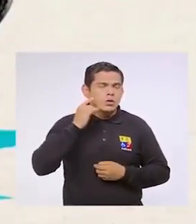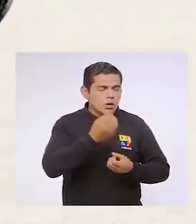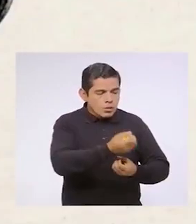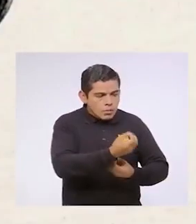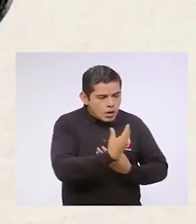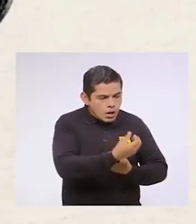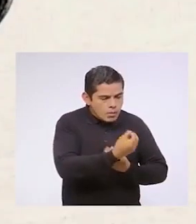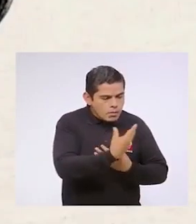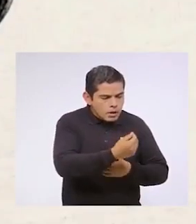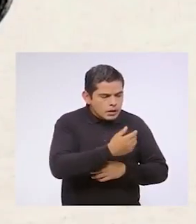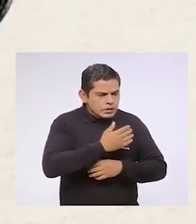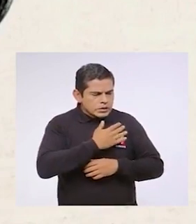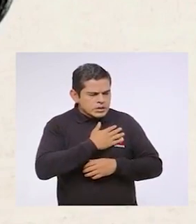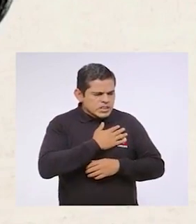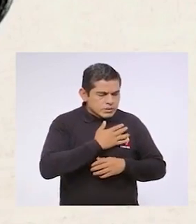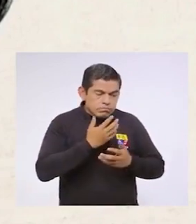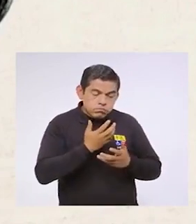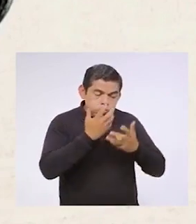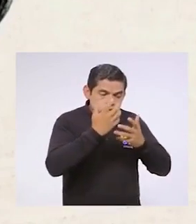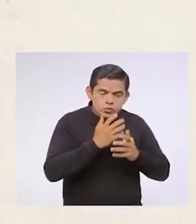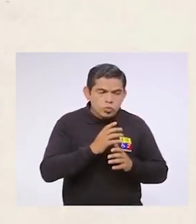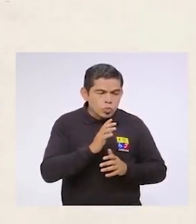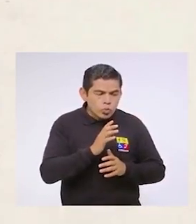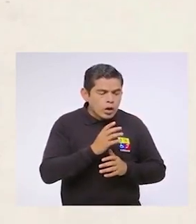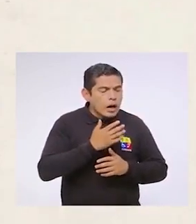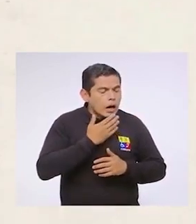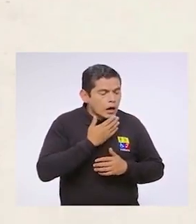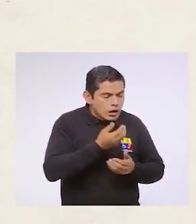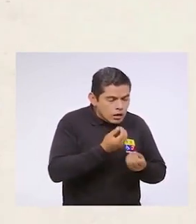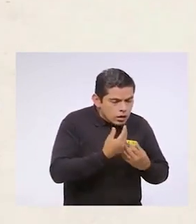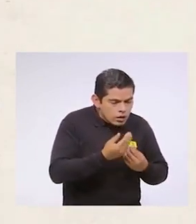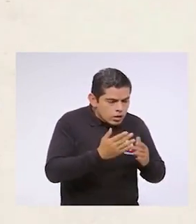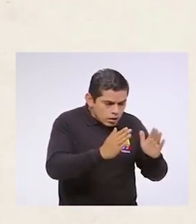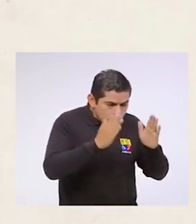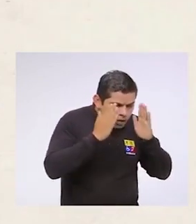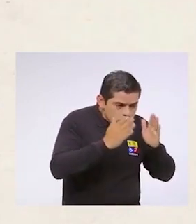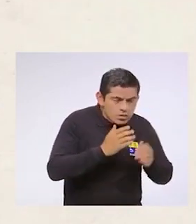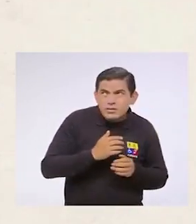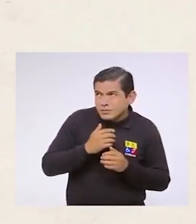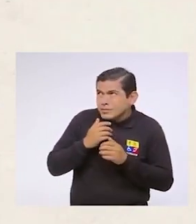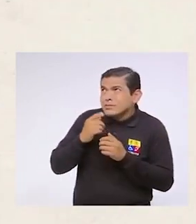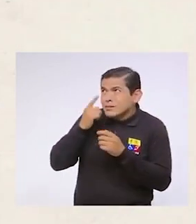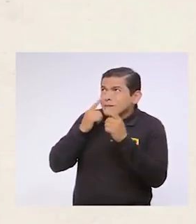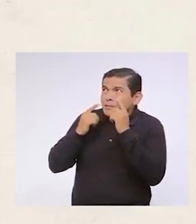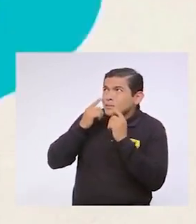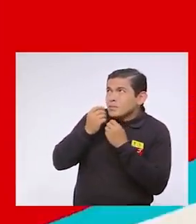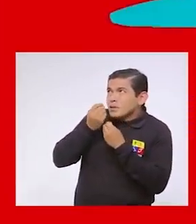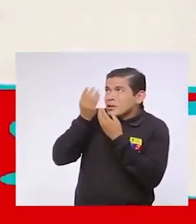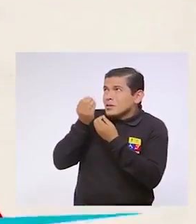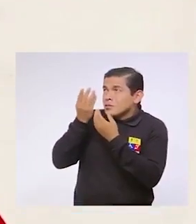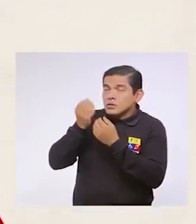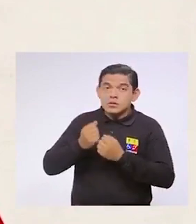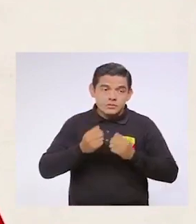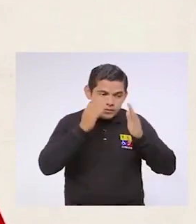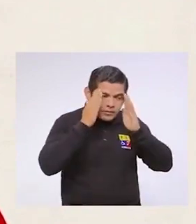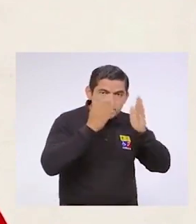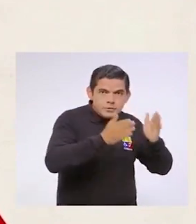No reacciones de forma violenta cuando tus hijos te cuenten que algo grave o vergonzoso les ha pasado.